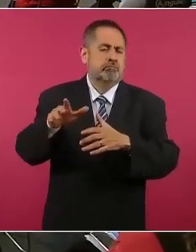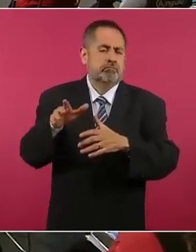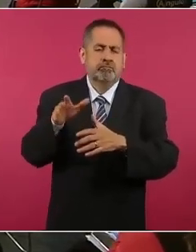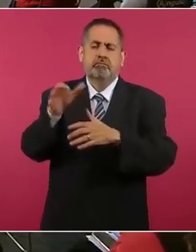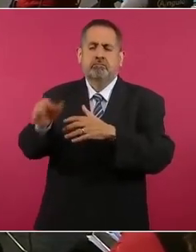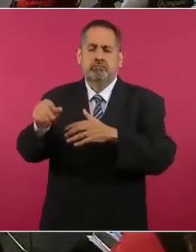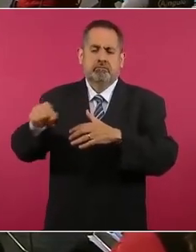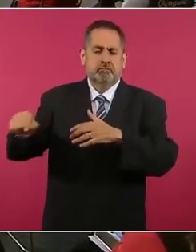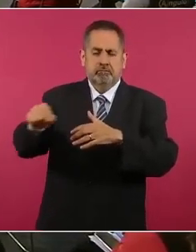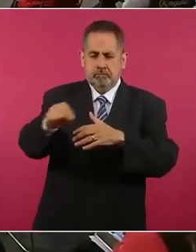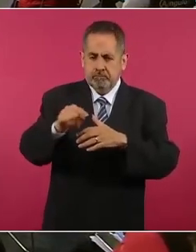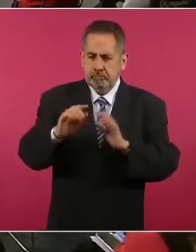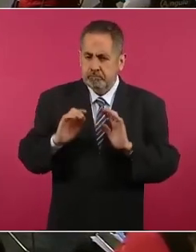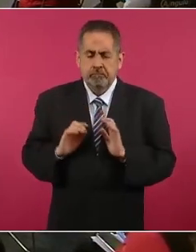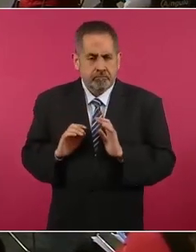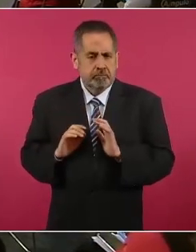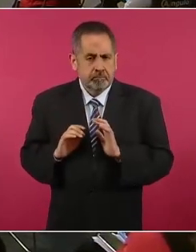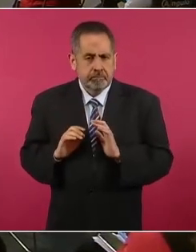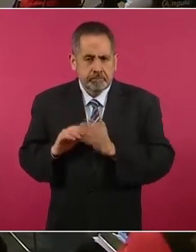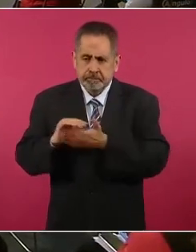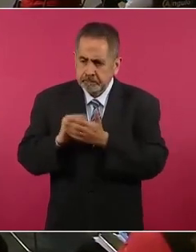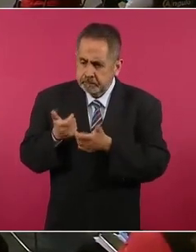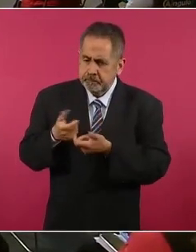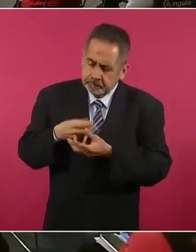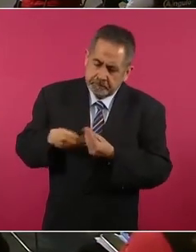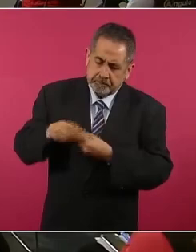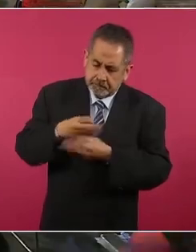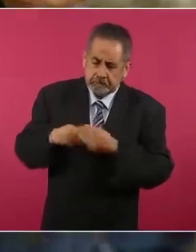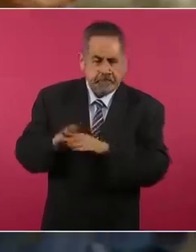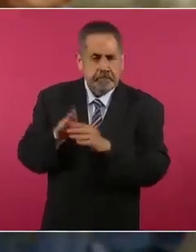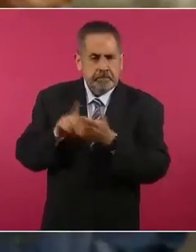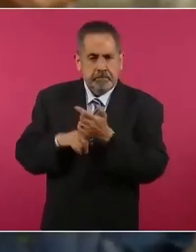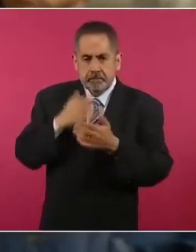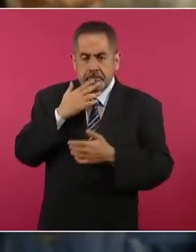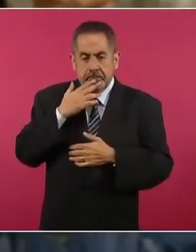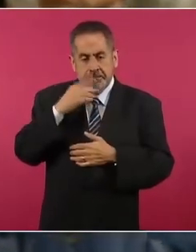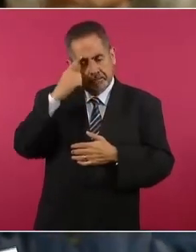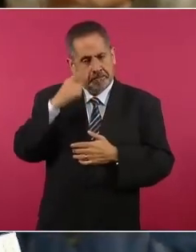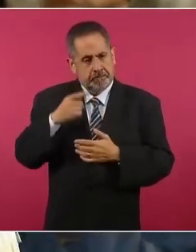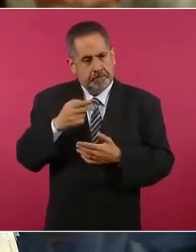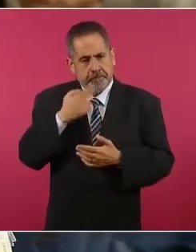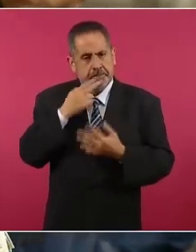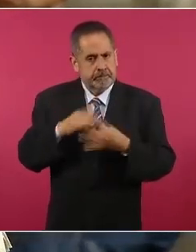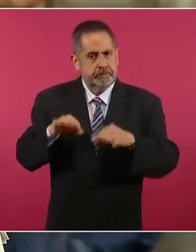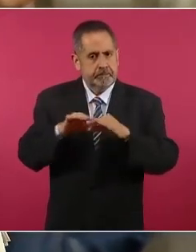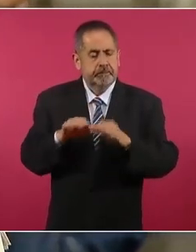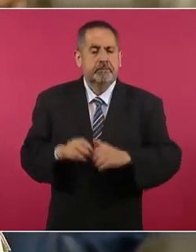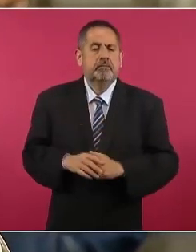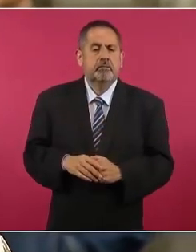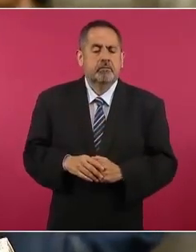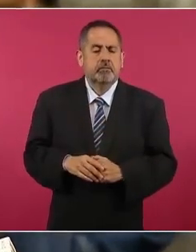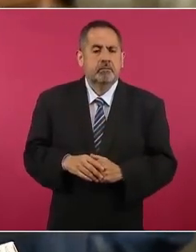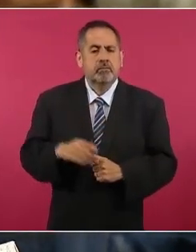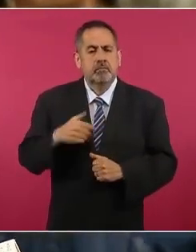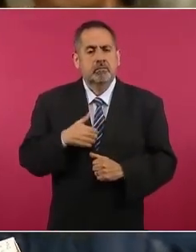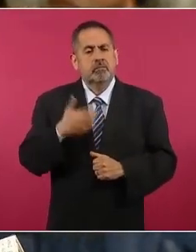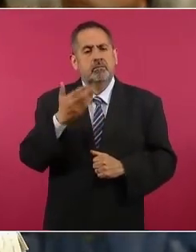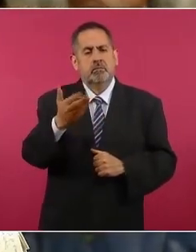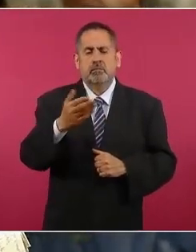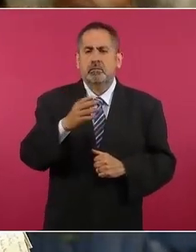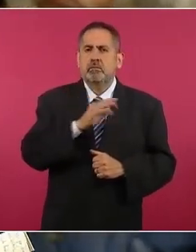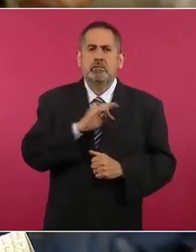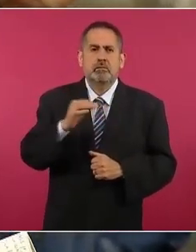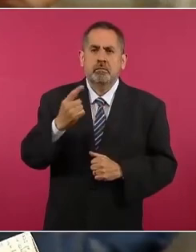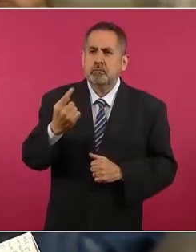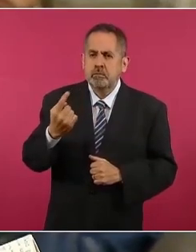de nuestro México se sostuvieran y hubieran un consumo, por lo menos básico. Yo le planteé hace más de medio